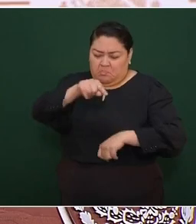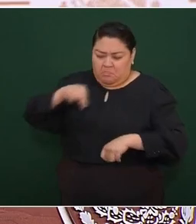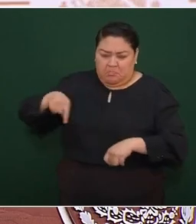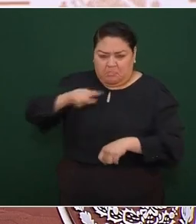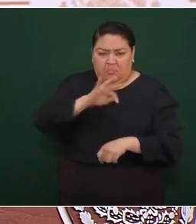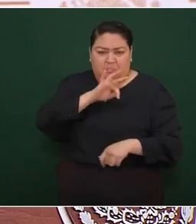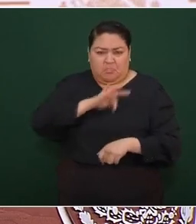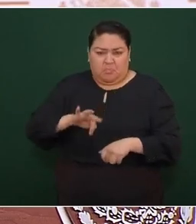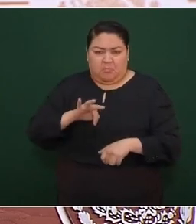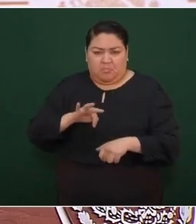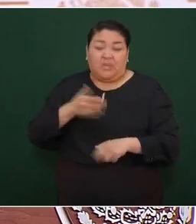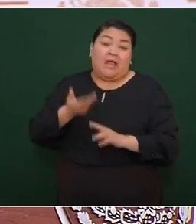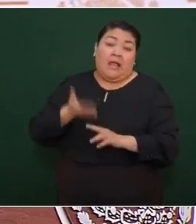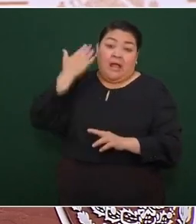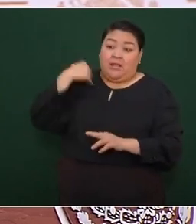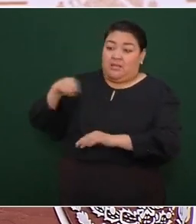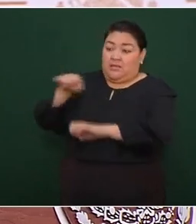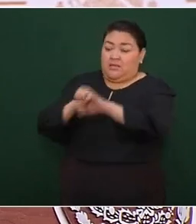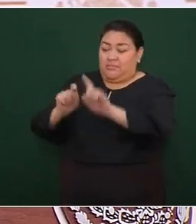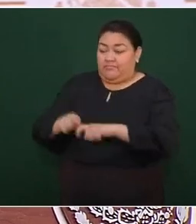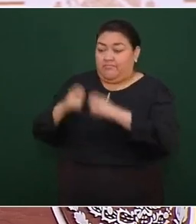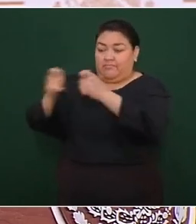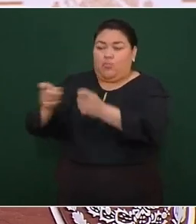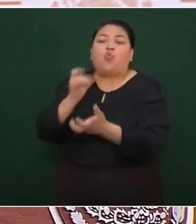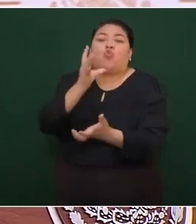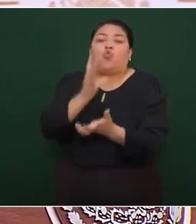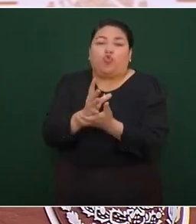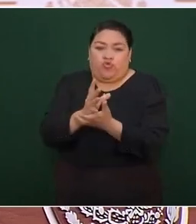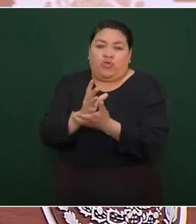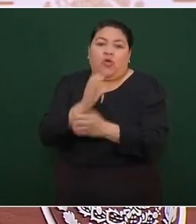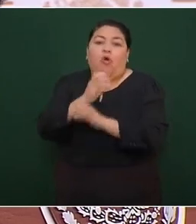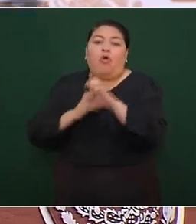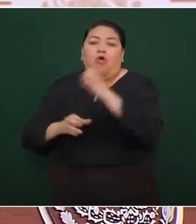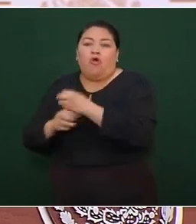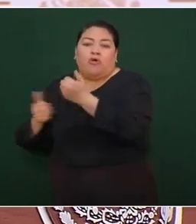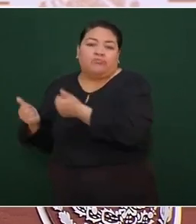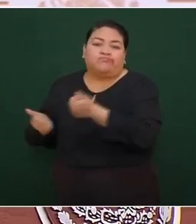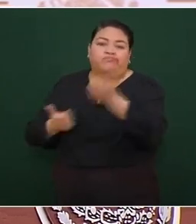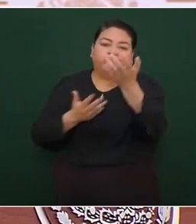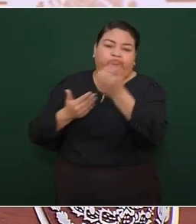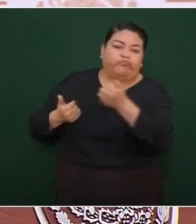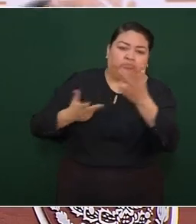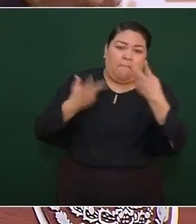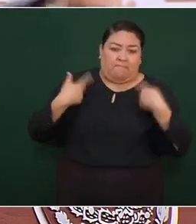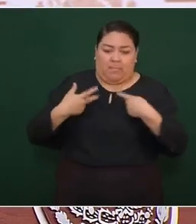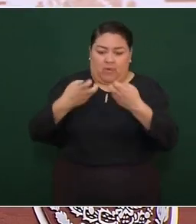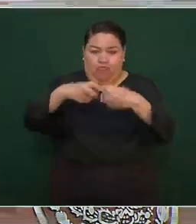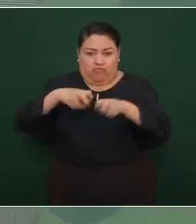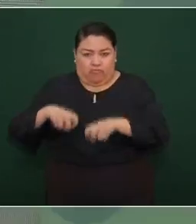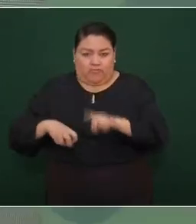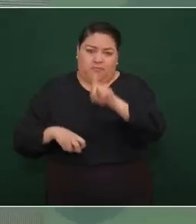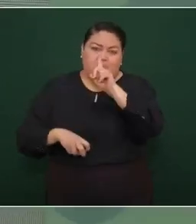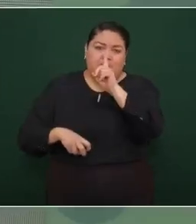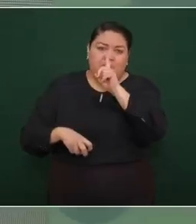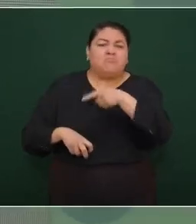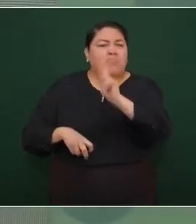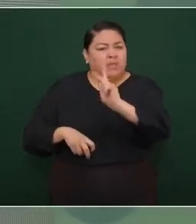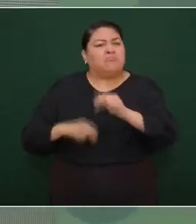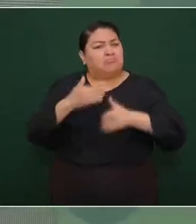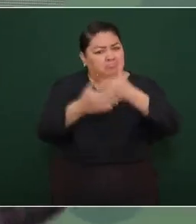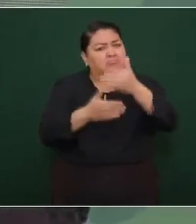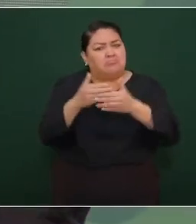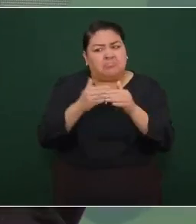concesionadas para carga se podían utilizar para trenes de